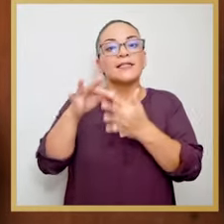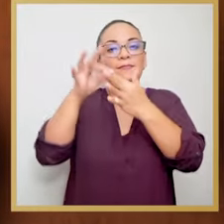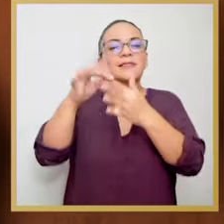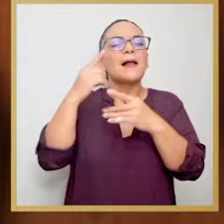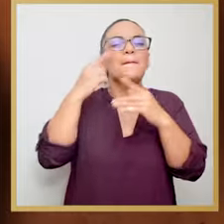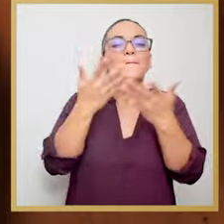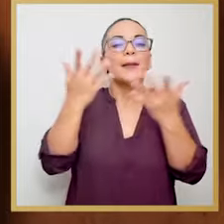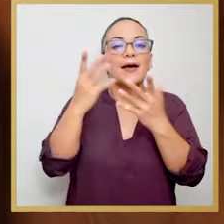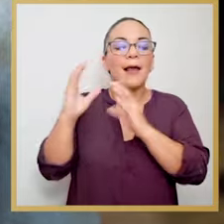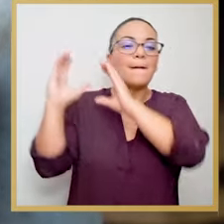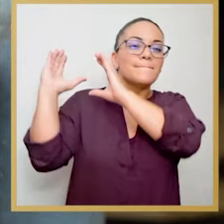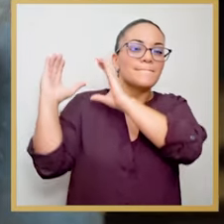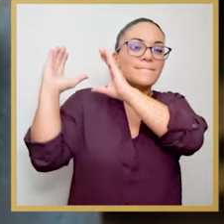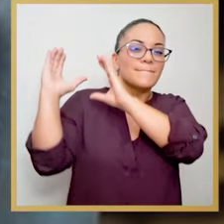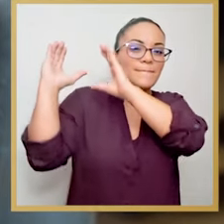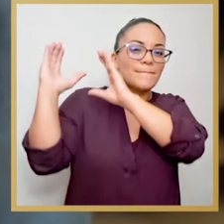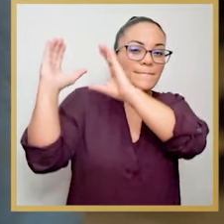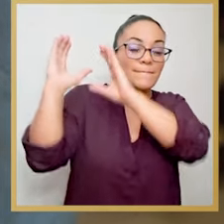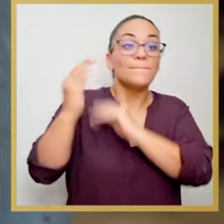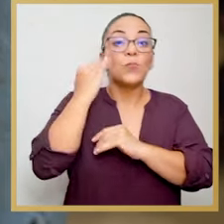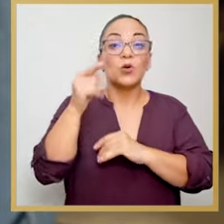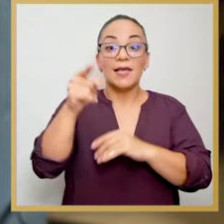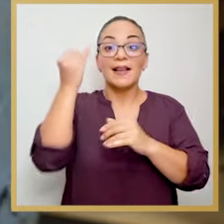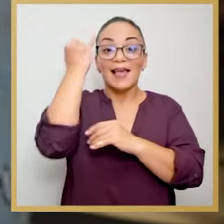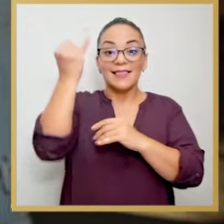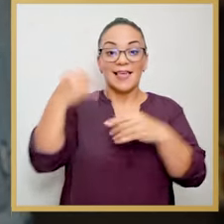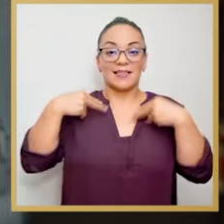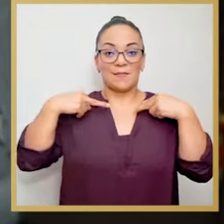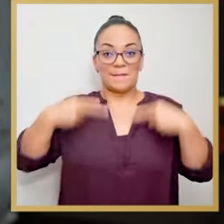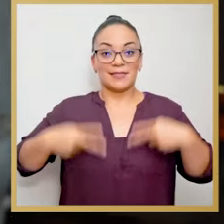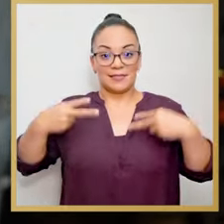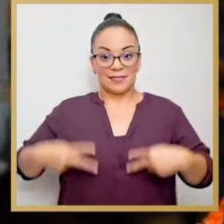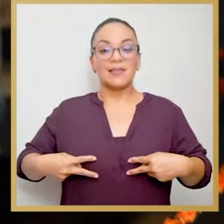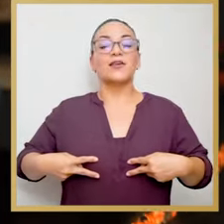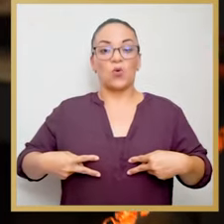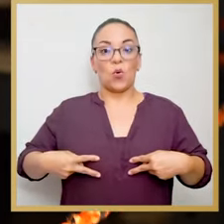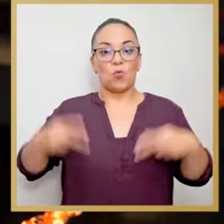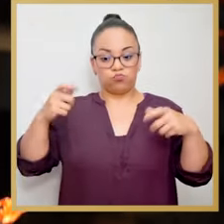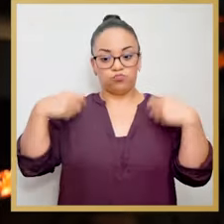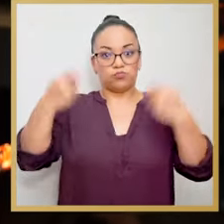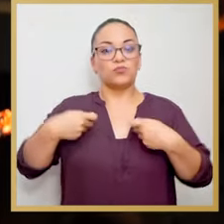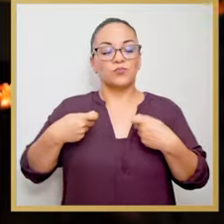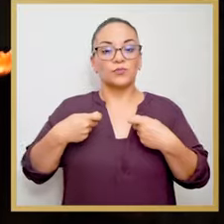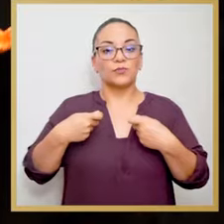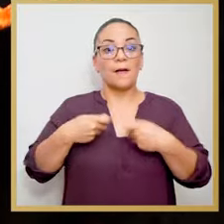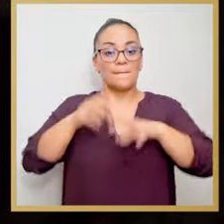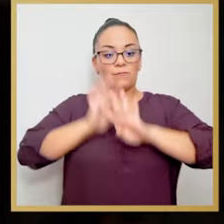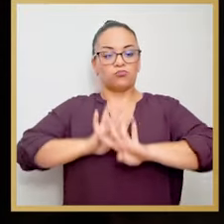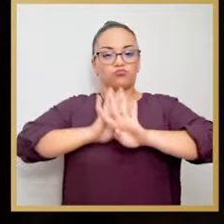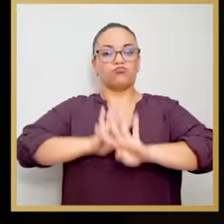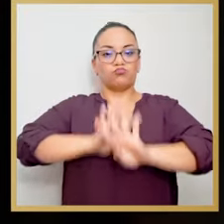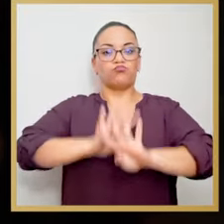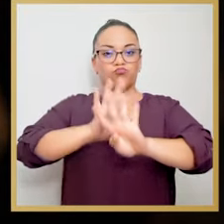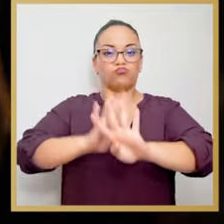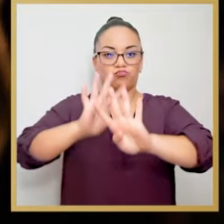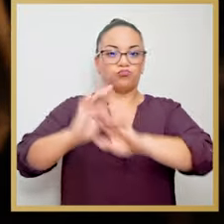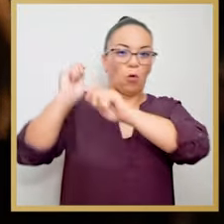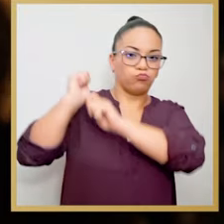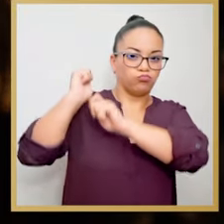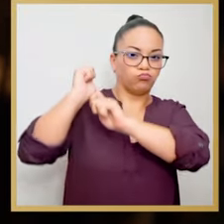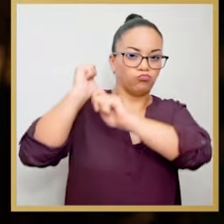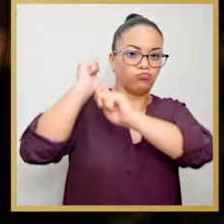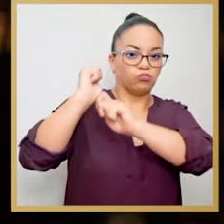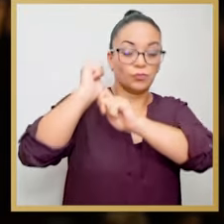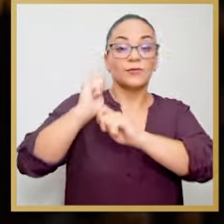Porque la idea es vestirlas para las procesiones. Bueno, en la serena es una figura